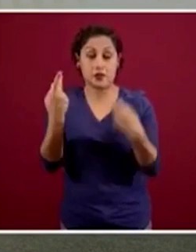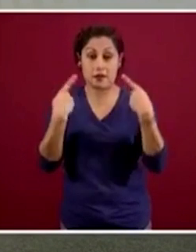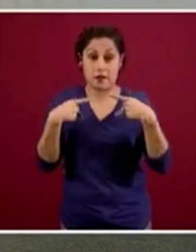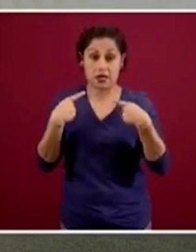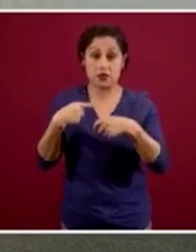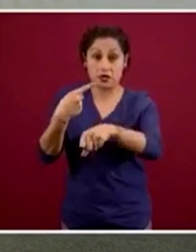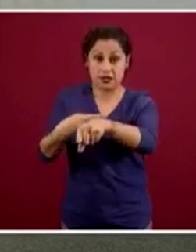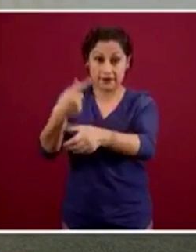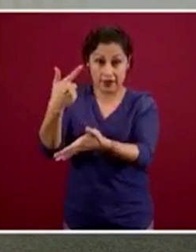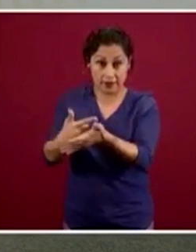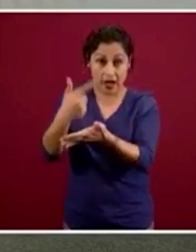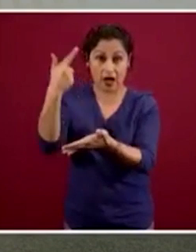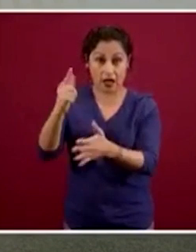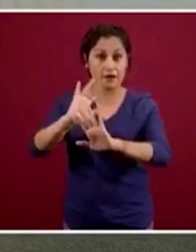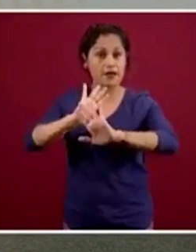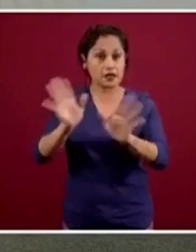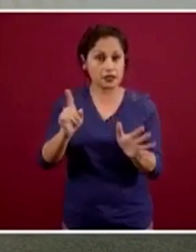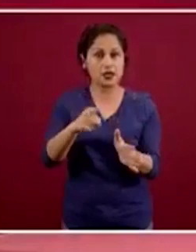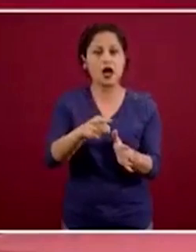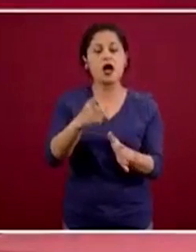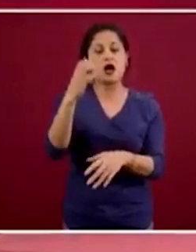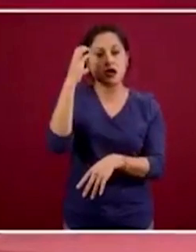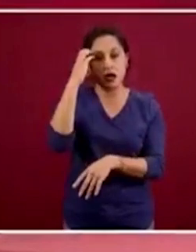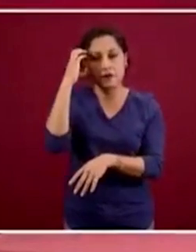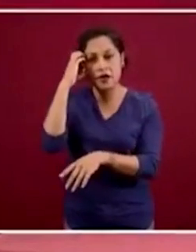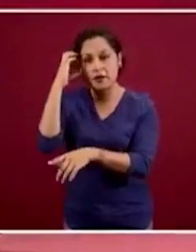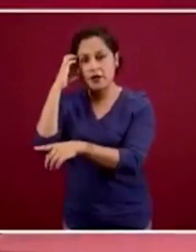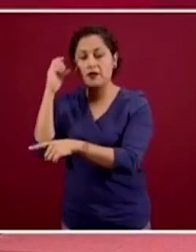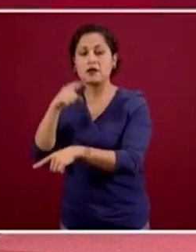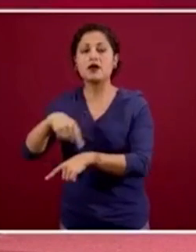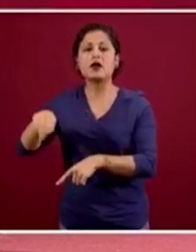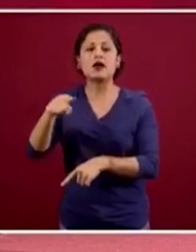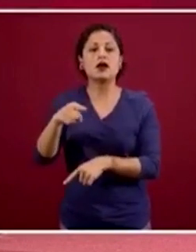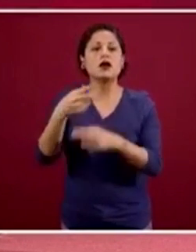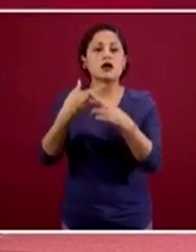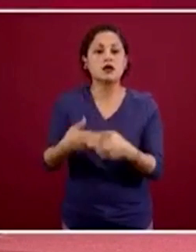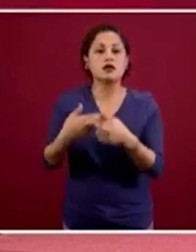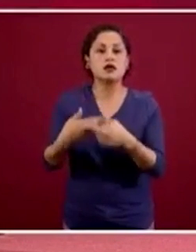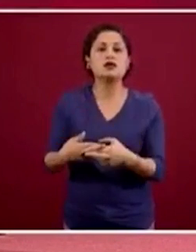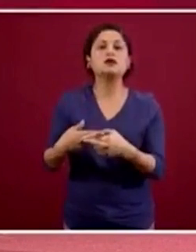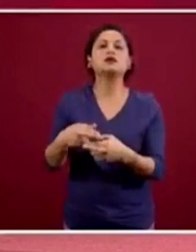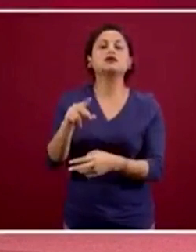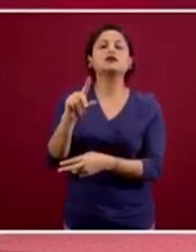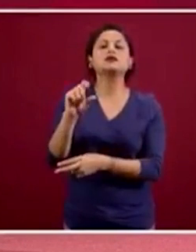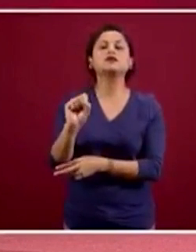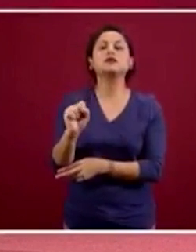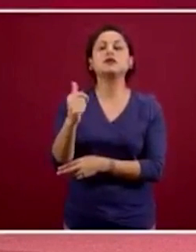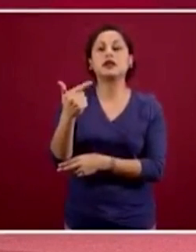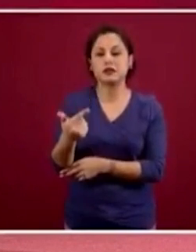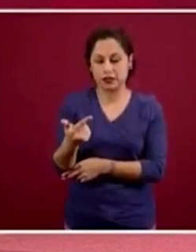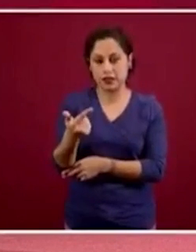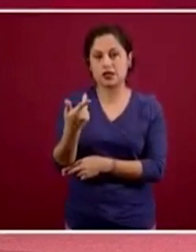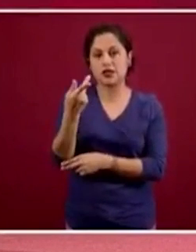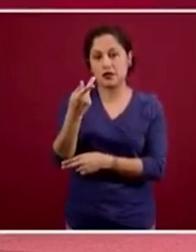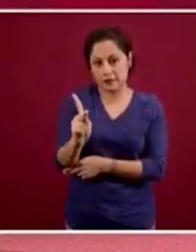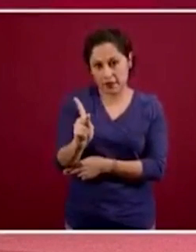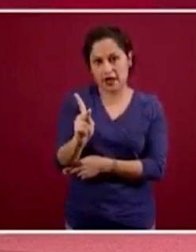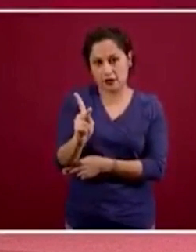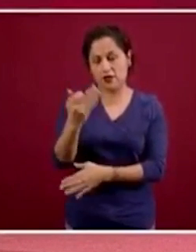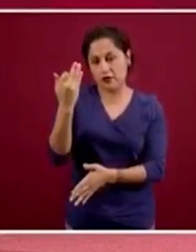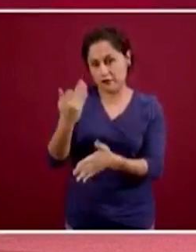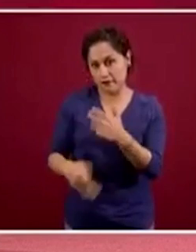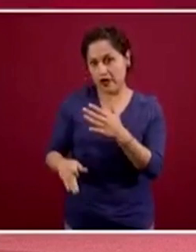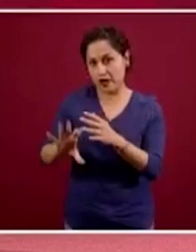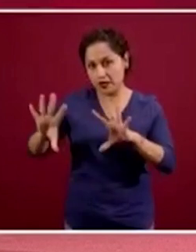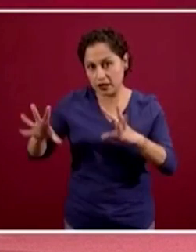crítico, camas disponibles solamente 77, pero incrementen a esos 150 camas